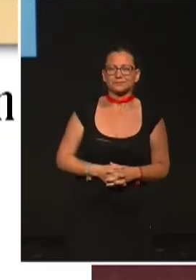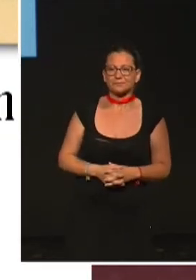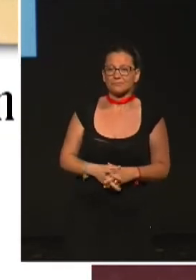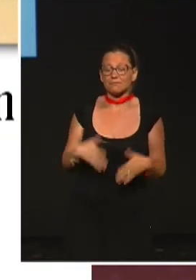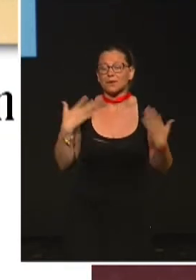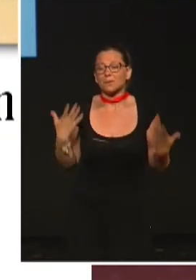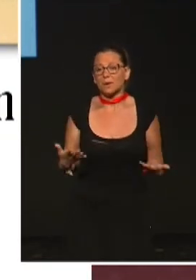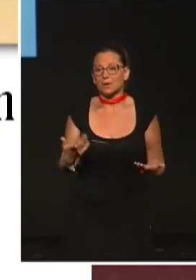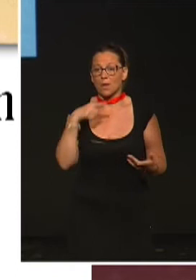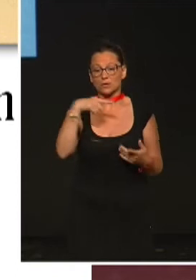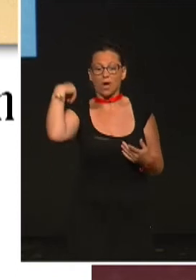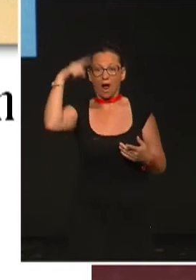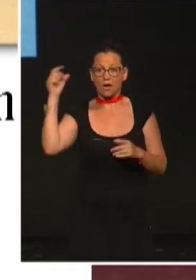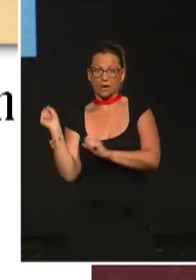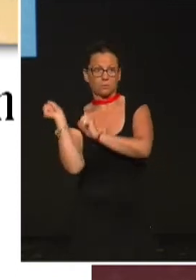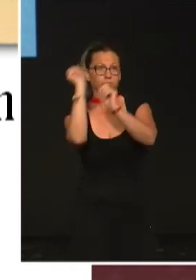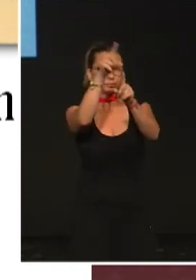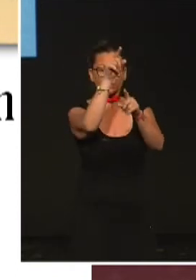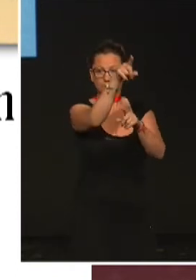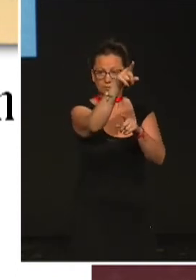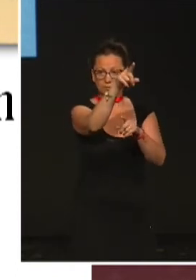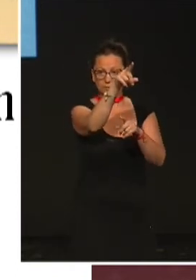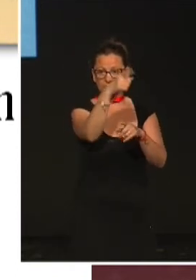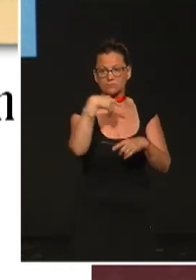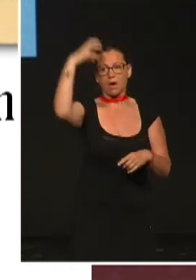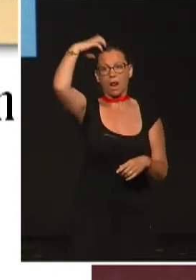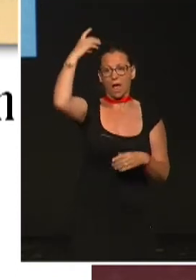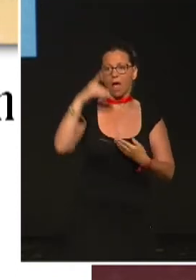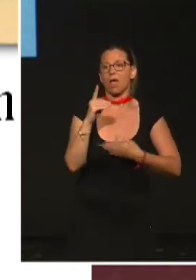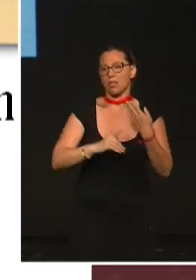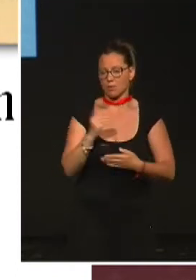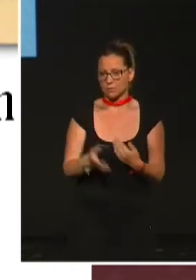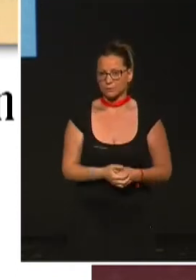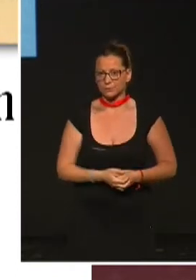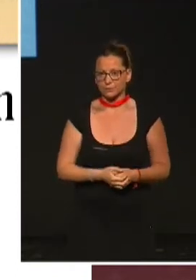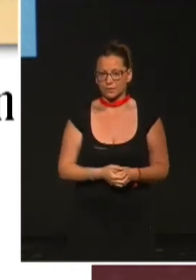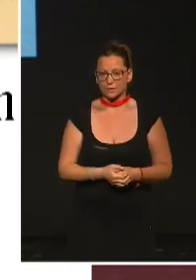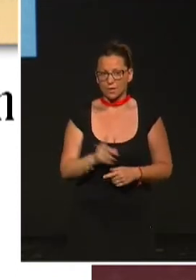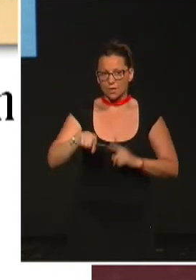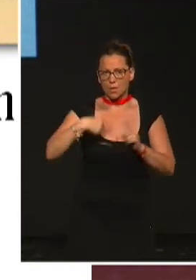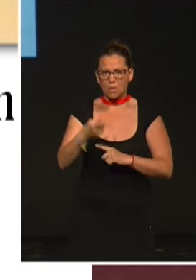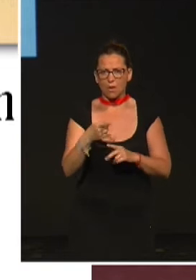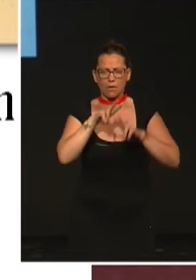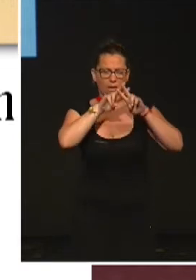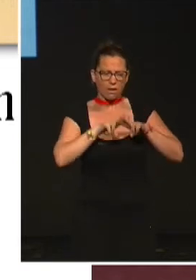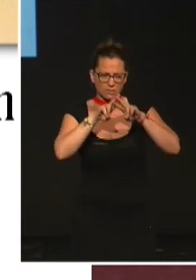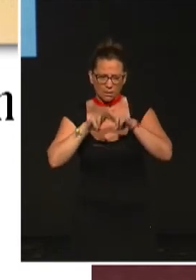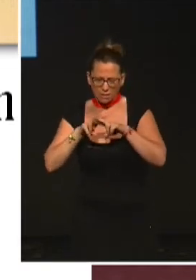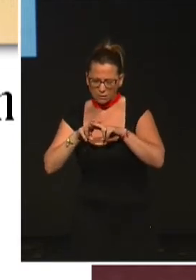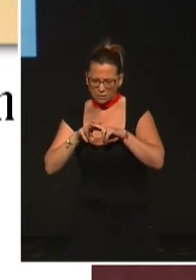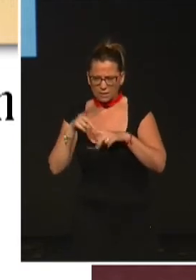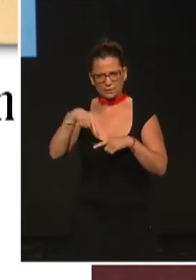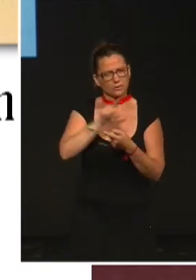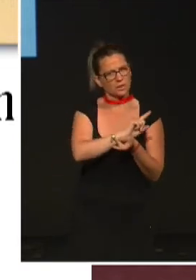Y bueno, cuando la envió a Londres, pues en homenaje a él le pusieron el nombre este de Rhea darwini. Después, con las revisiones de la sistemática y de la clasificación, es verdad que se le ha